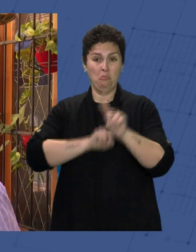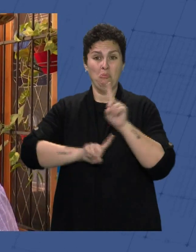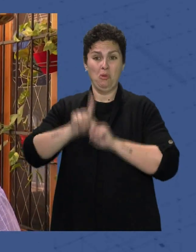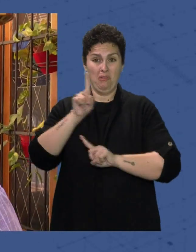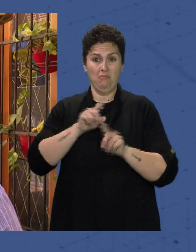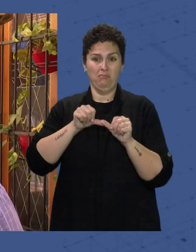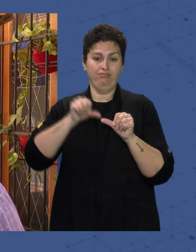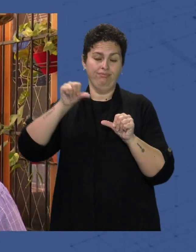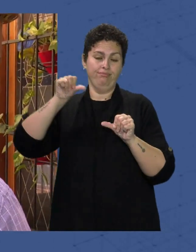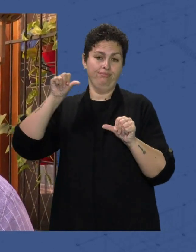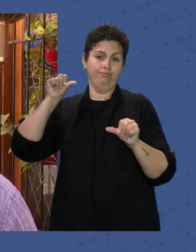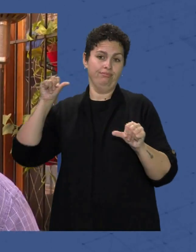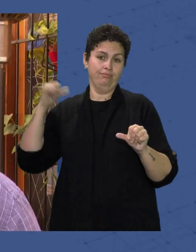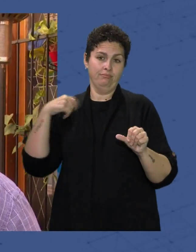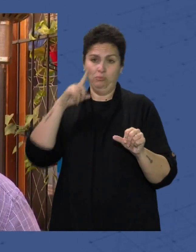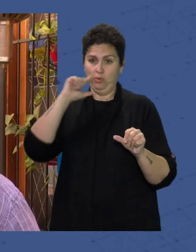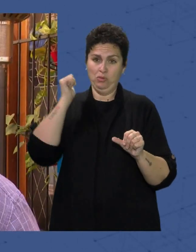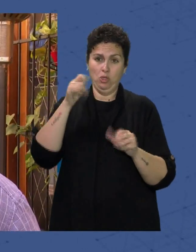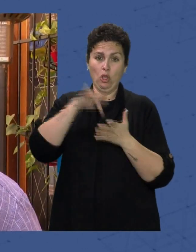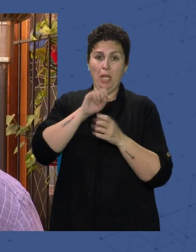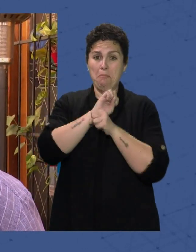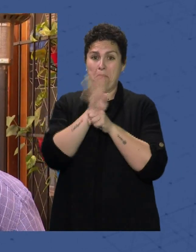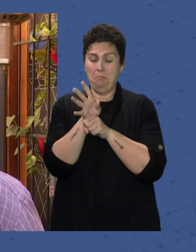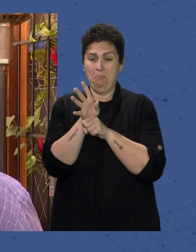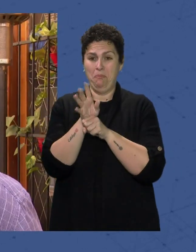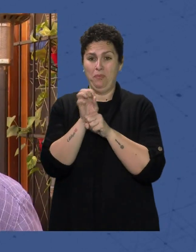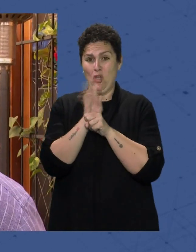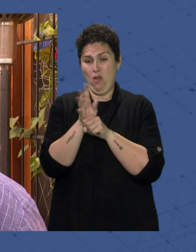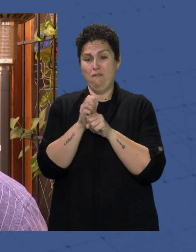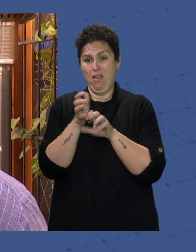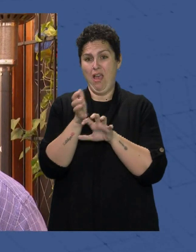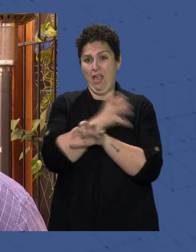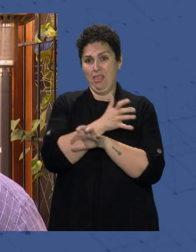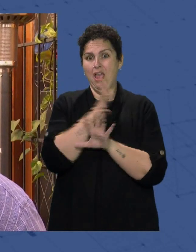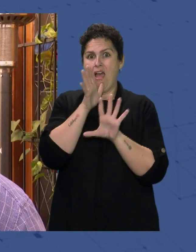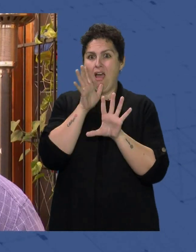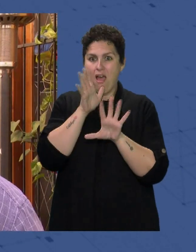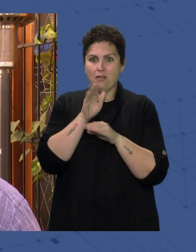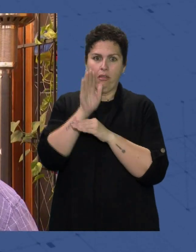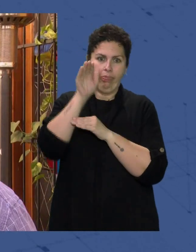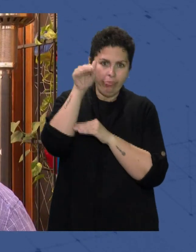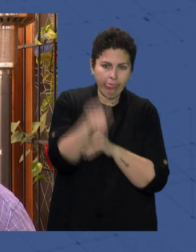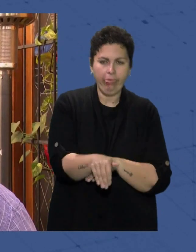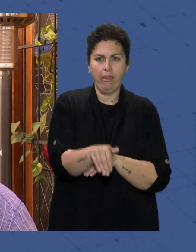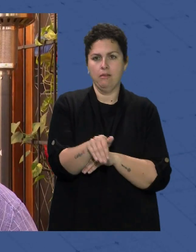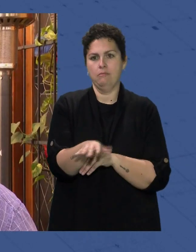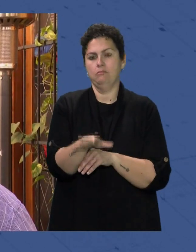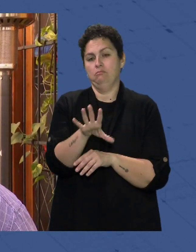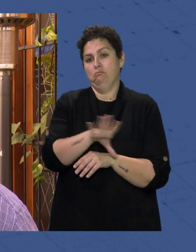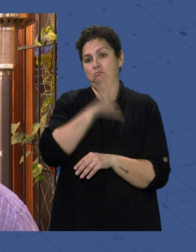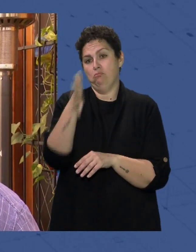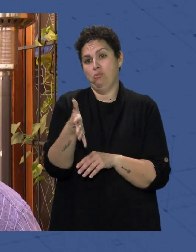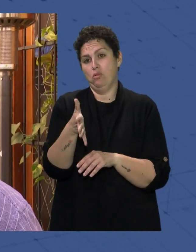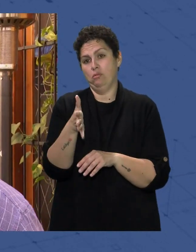Padeciéndolo Muchos años Desde antes De la pandemia Y si es verdad Que se ha visto Acuciado O incrementado Precisamente Por